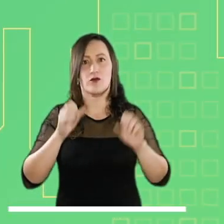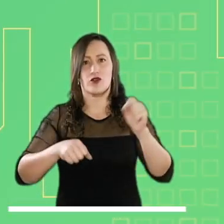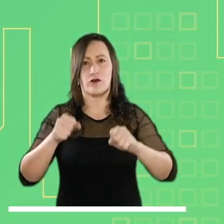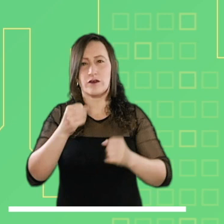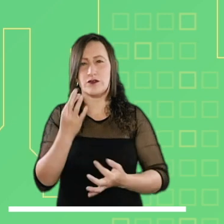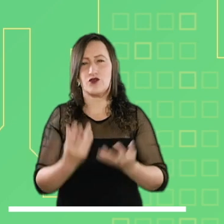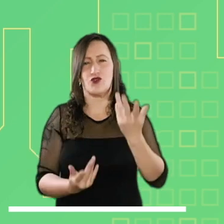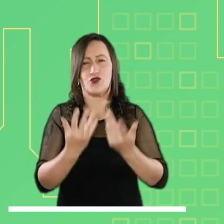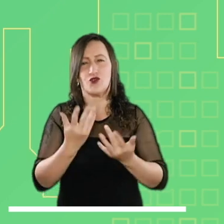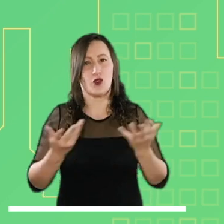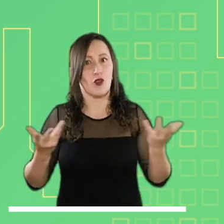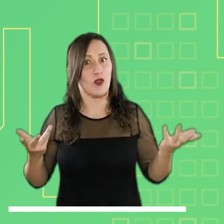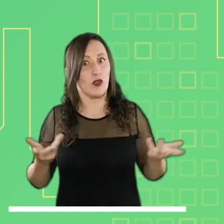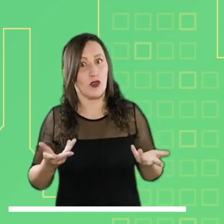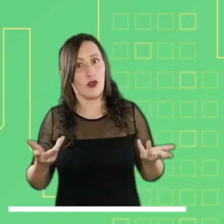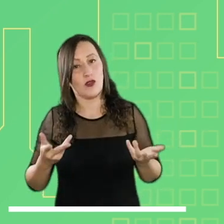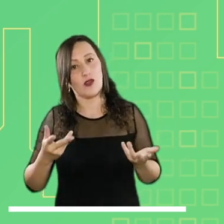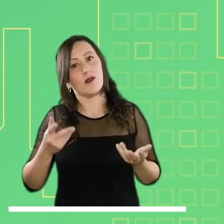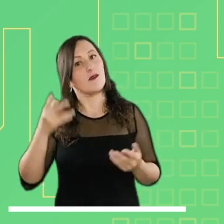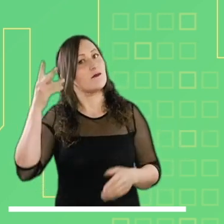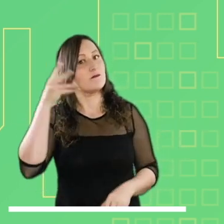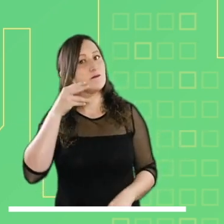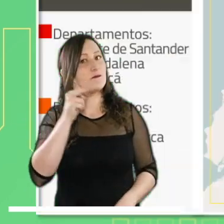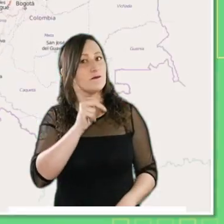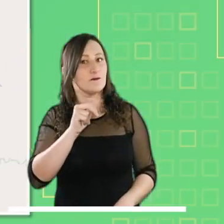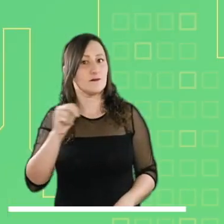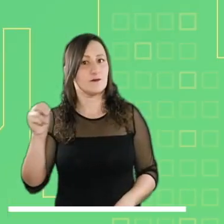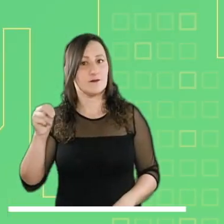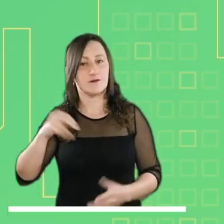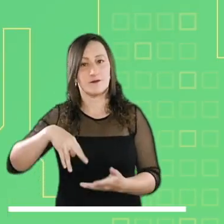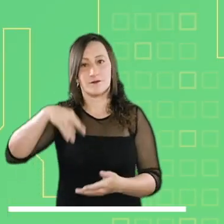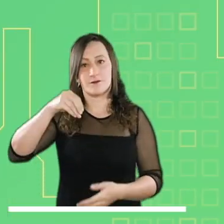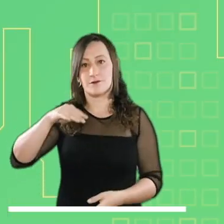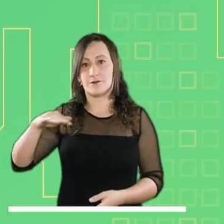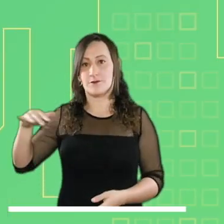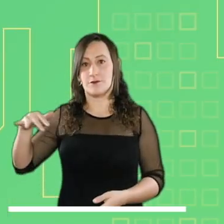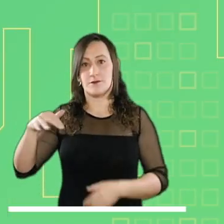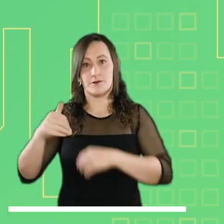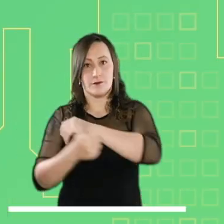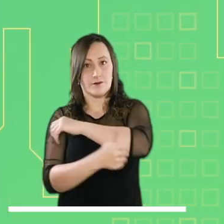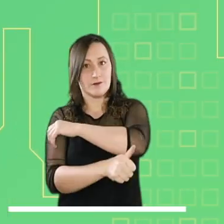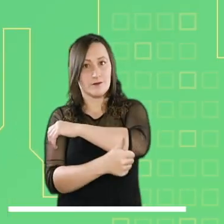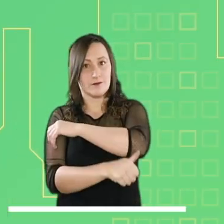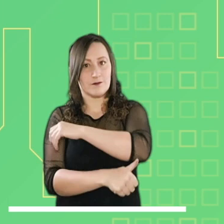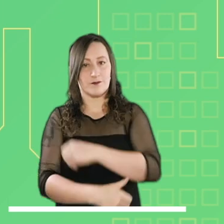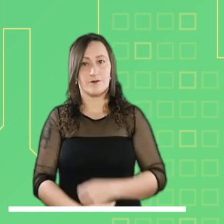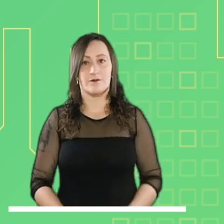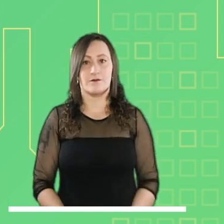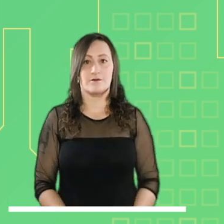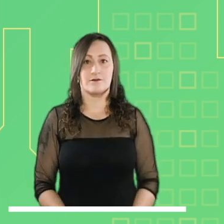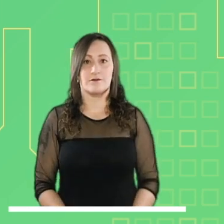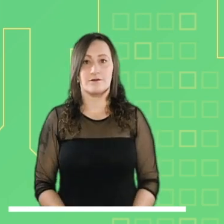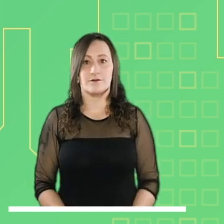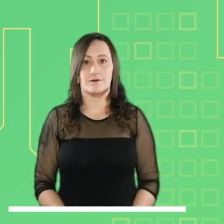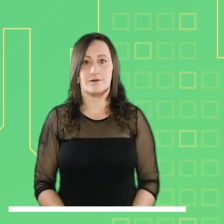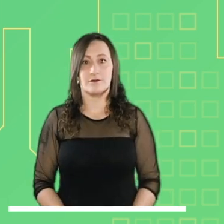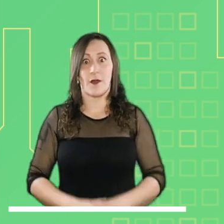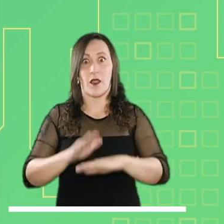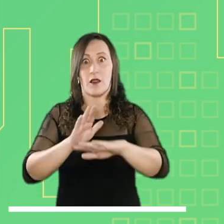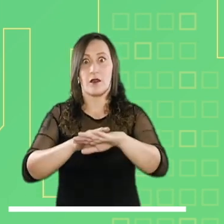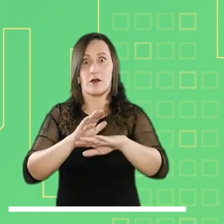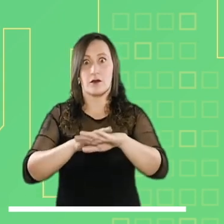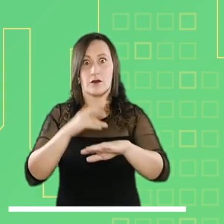Rosario y Patilla. Alerta roja por probabilidad de incendios en Norte de Santander, Magdalena y Boyacá.